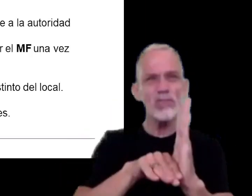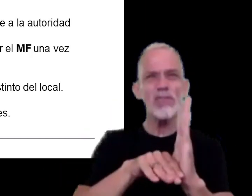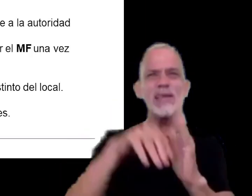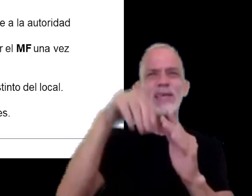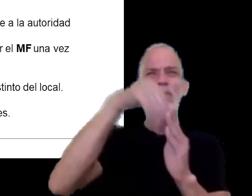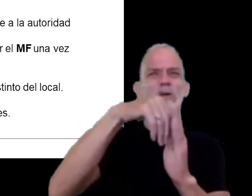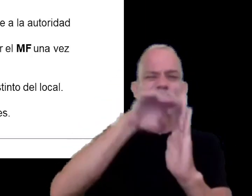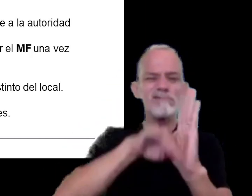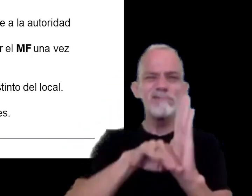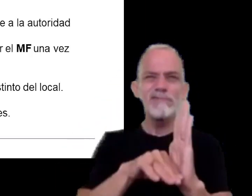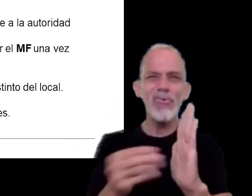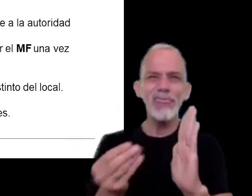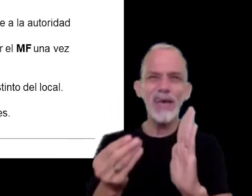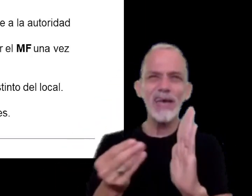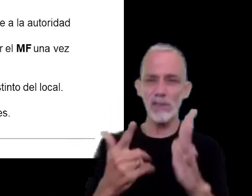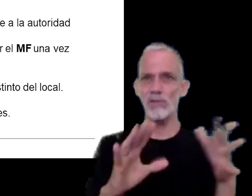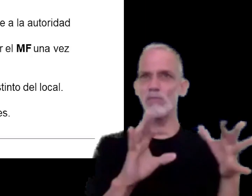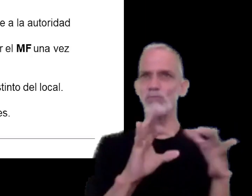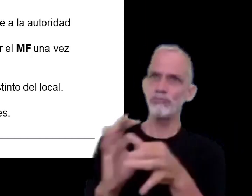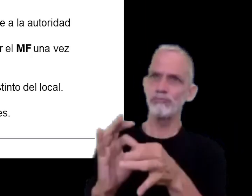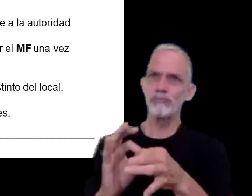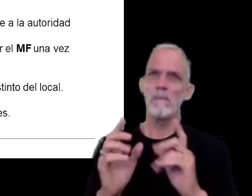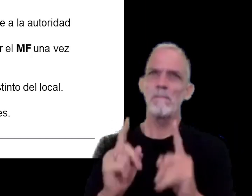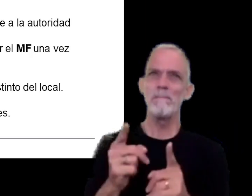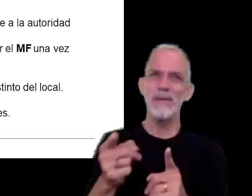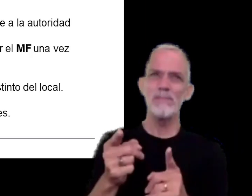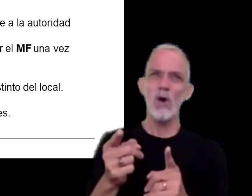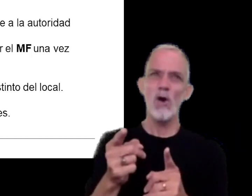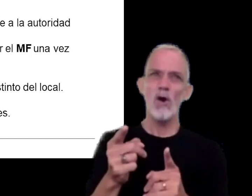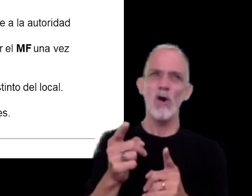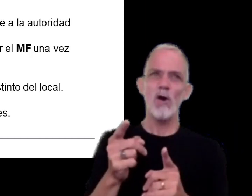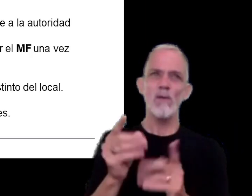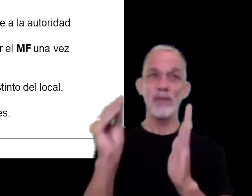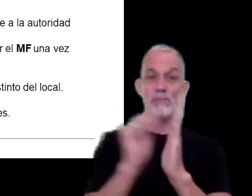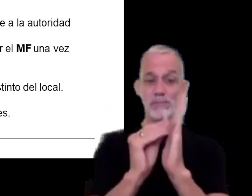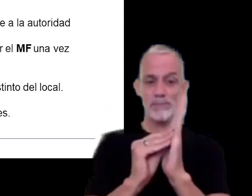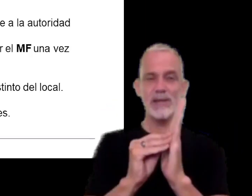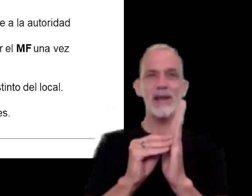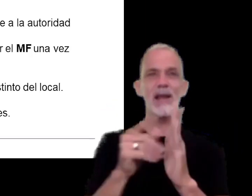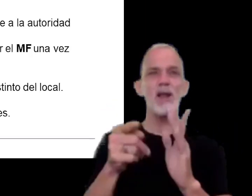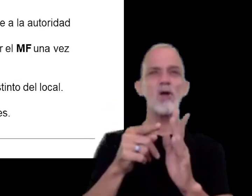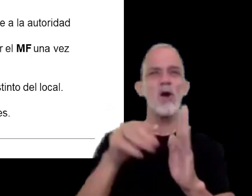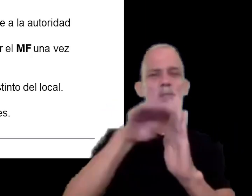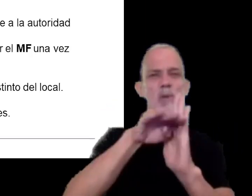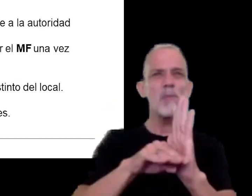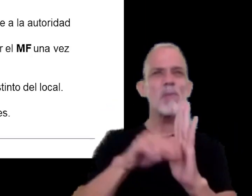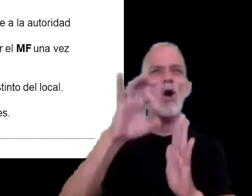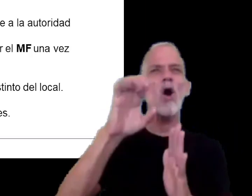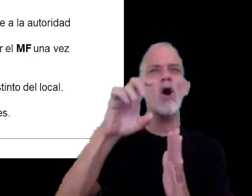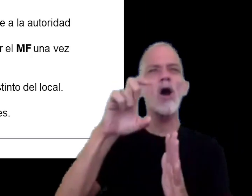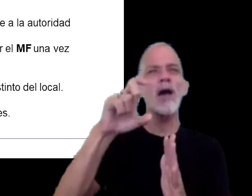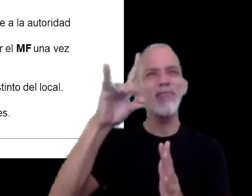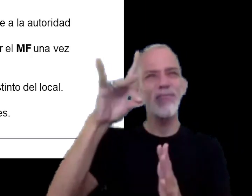es coherente con el establecido en los lineamientos de la OCDE